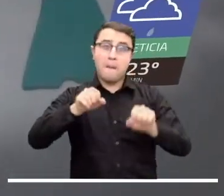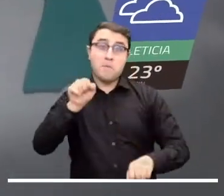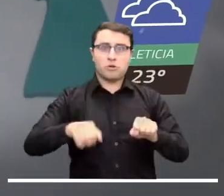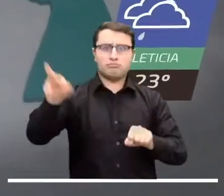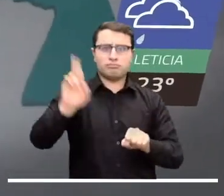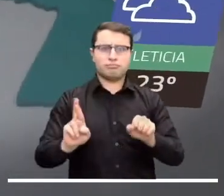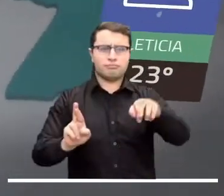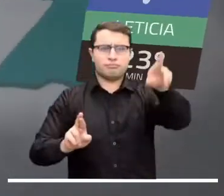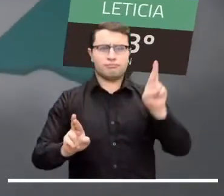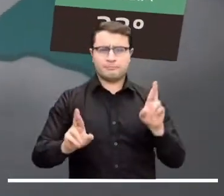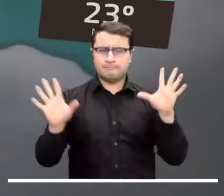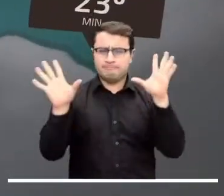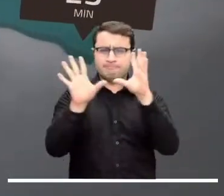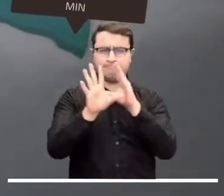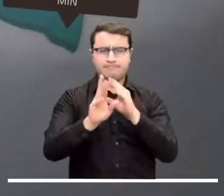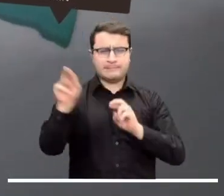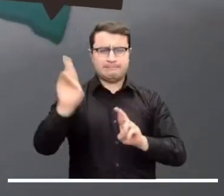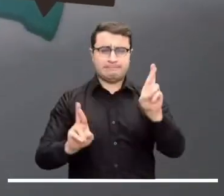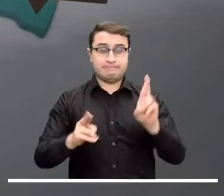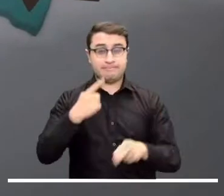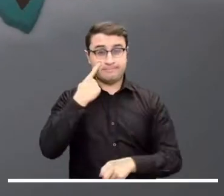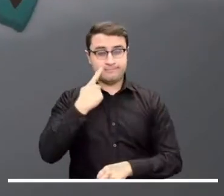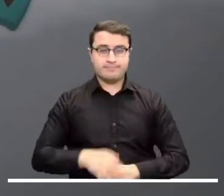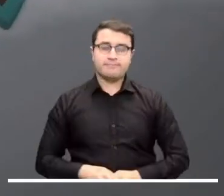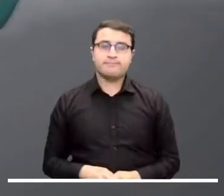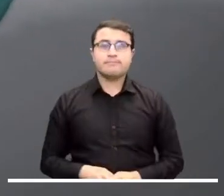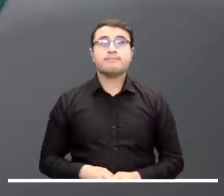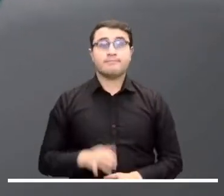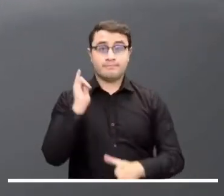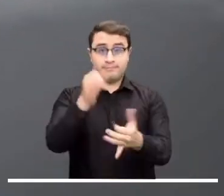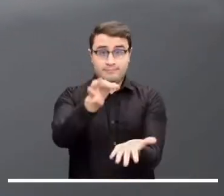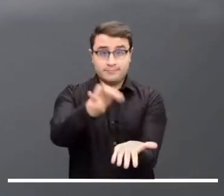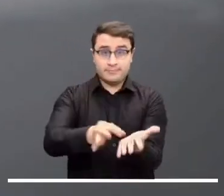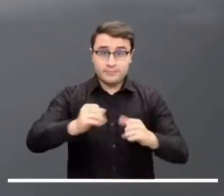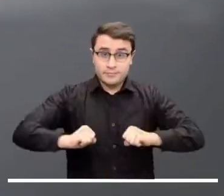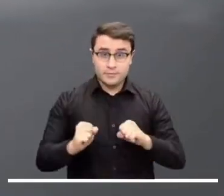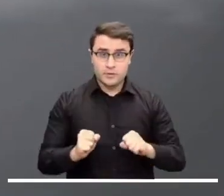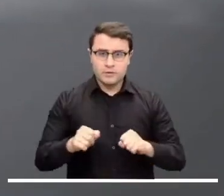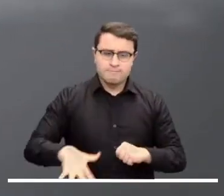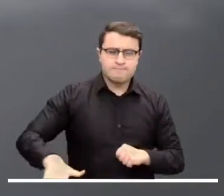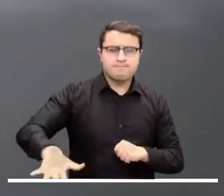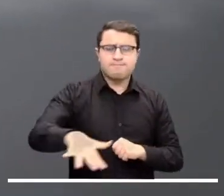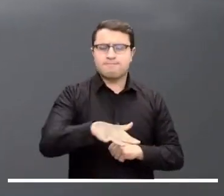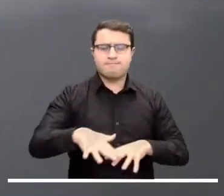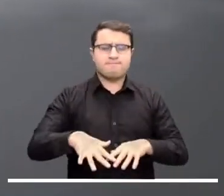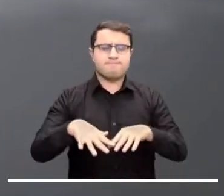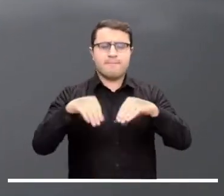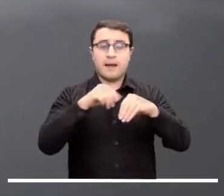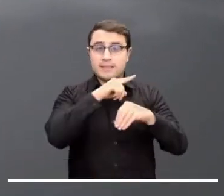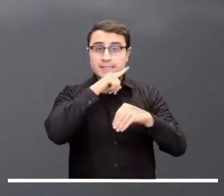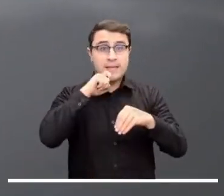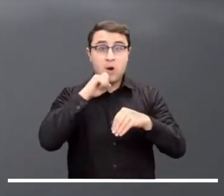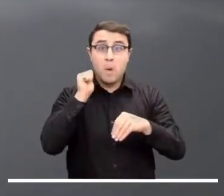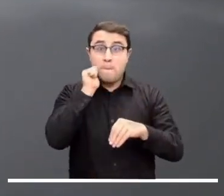Mientras tanto, el centro y oriente de la región amazónica se calculan lluvias moderadas y posibles tormentas durante la noche.